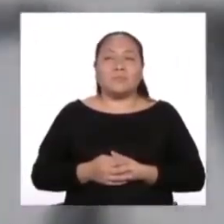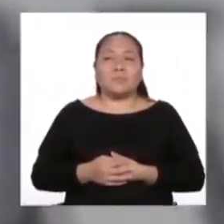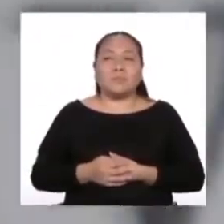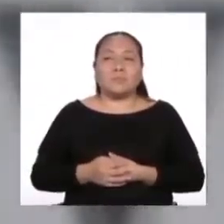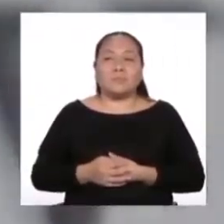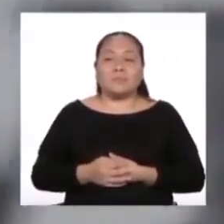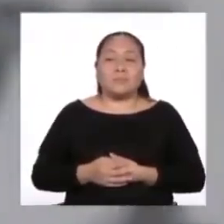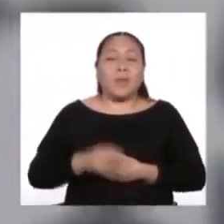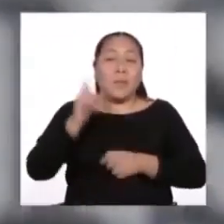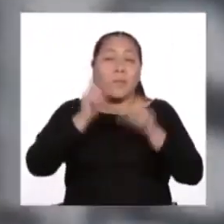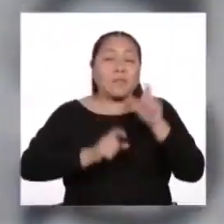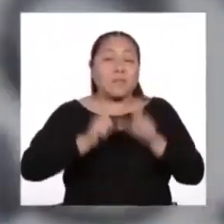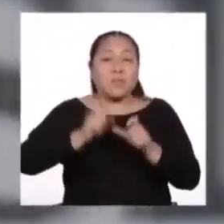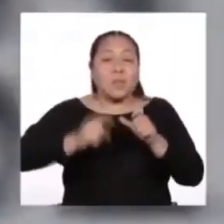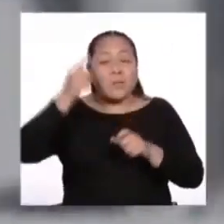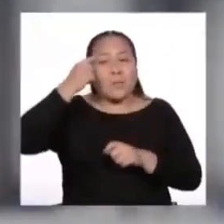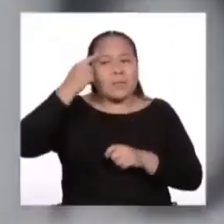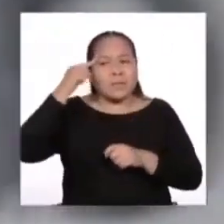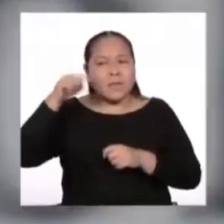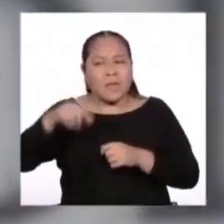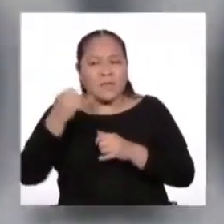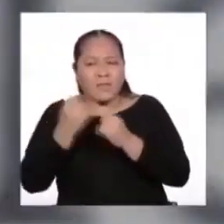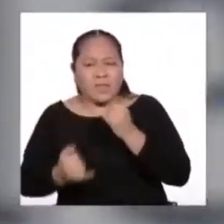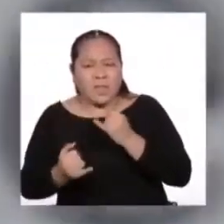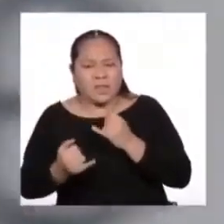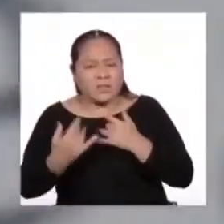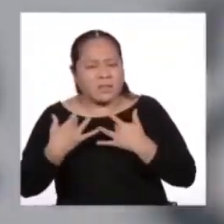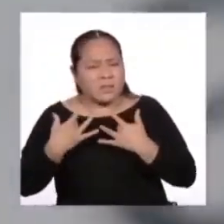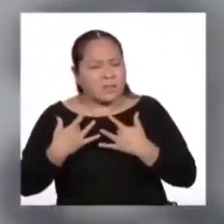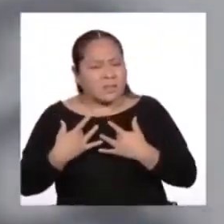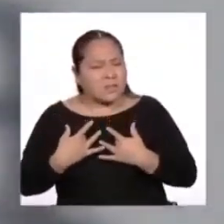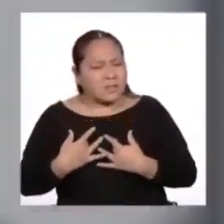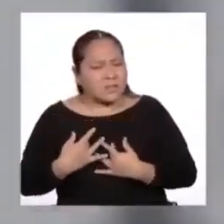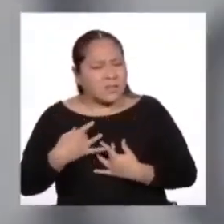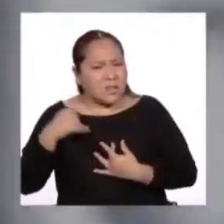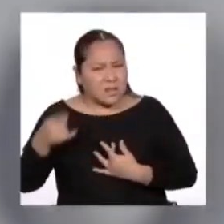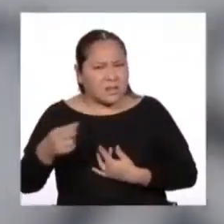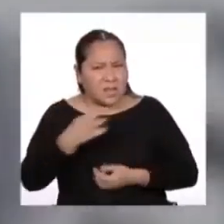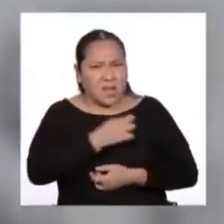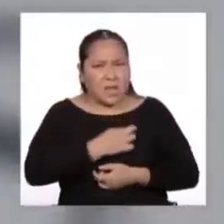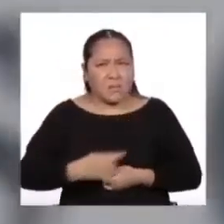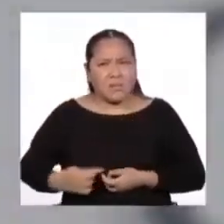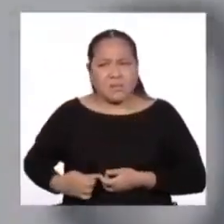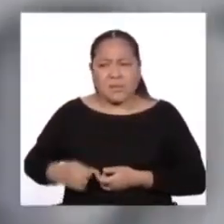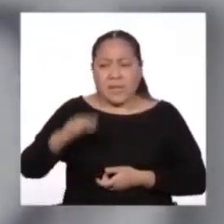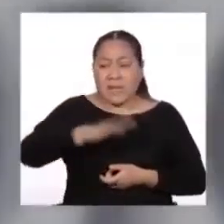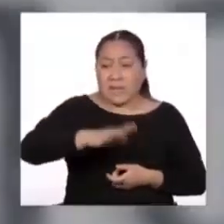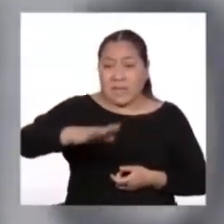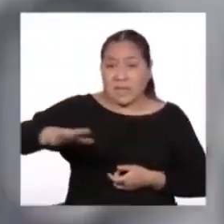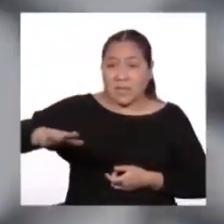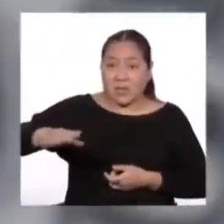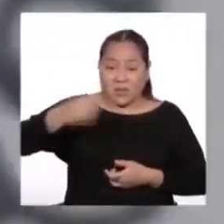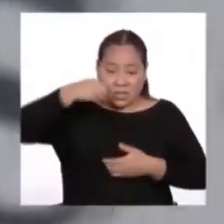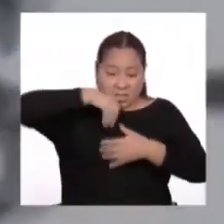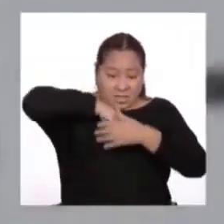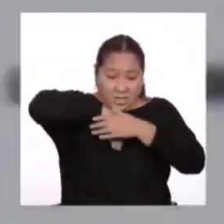Hay personas que piensan que el final es como un poco triste, ¿no? Este personaje que es el principito es un niño interior del aviador y